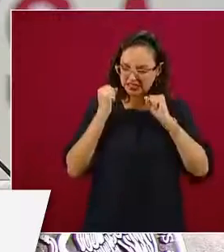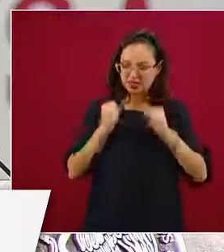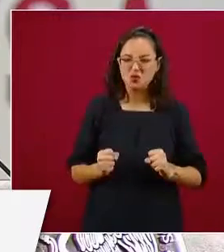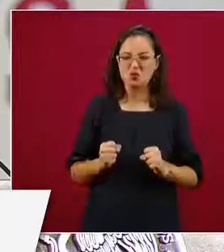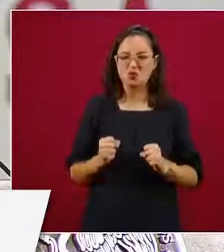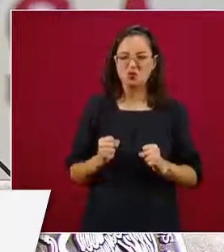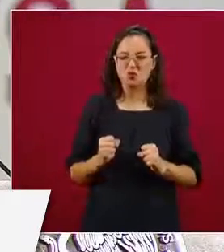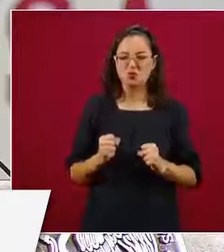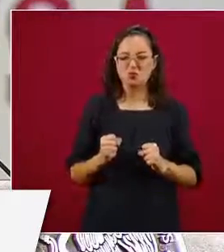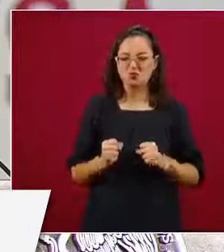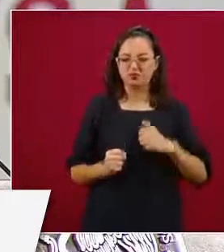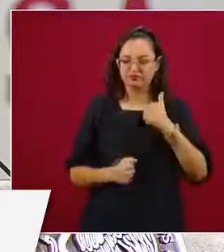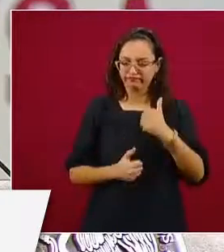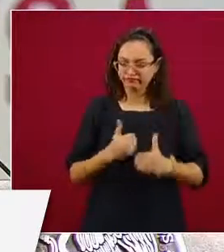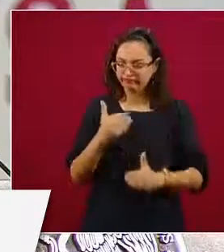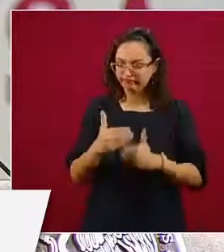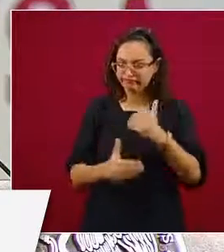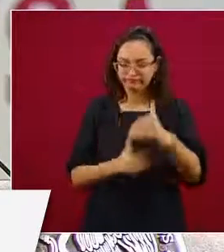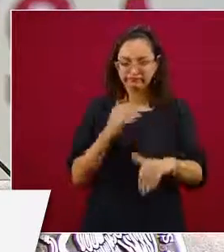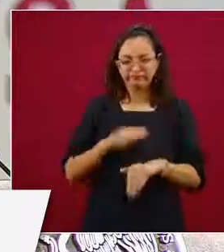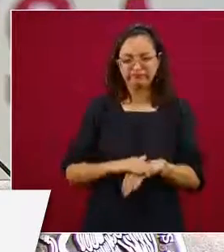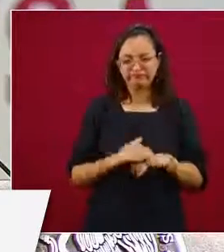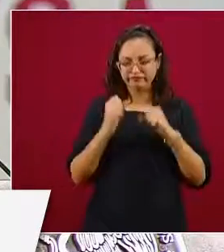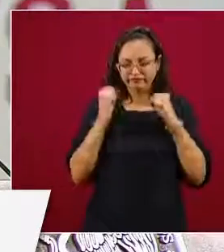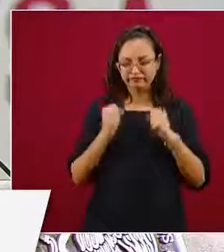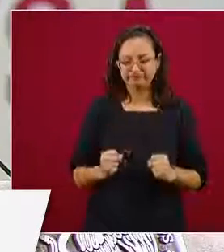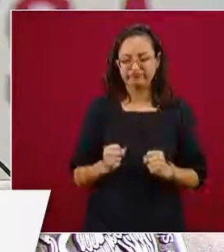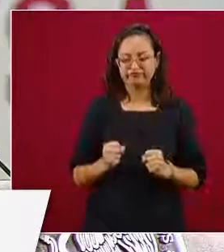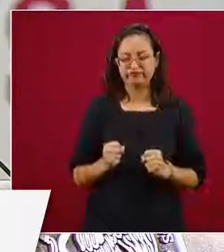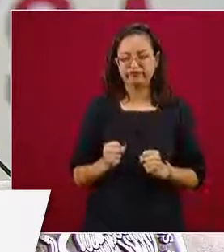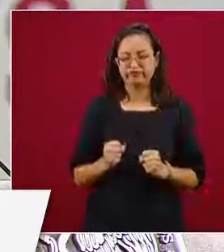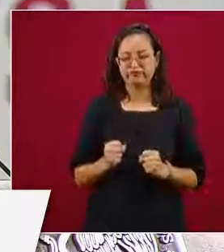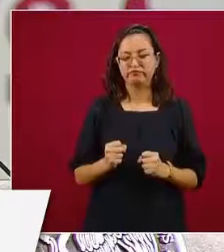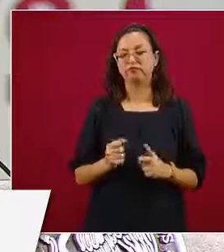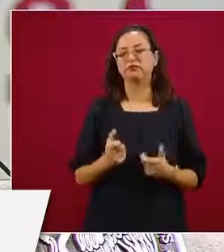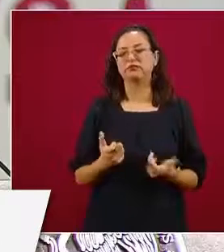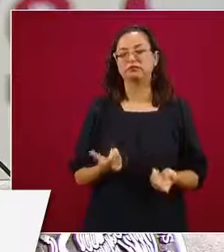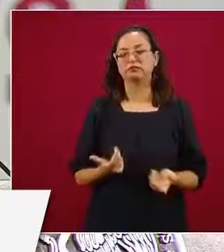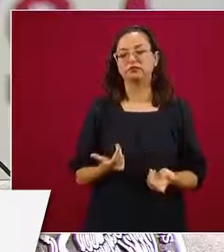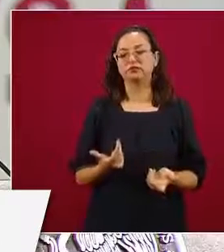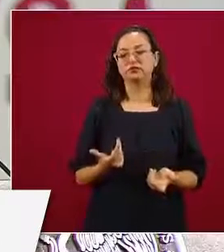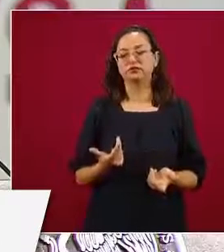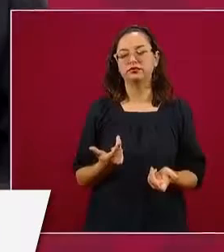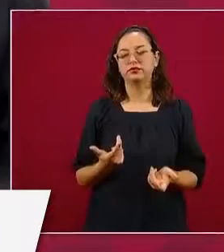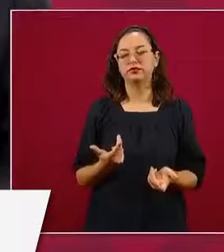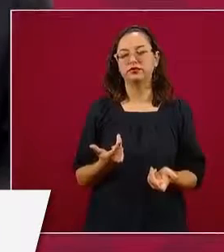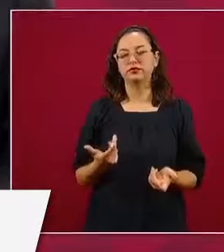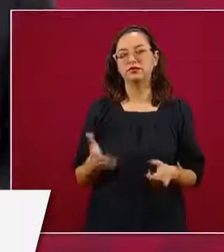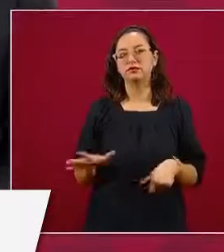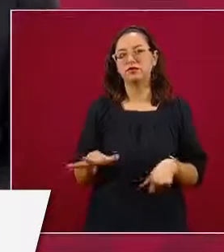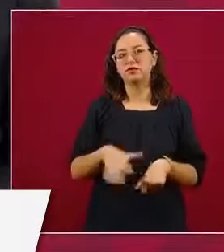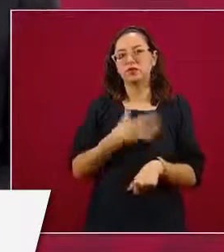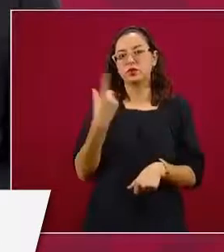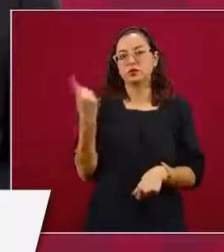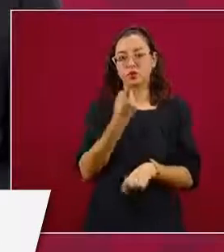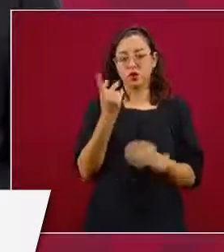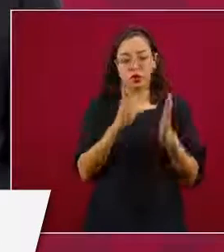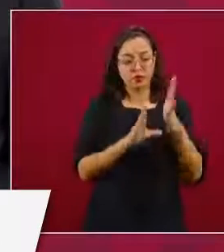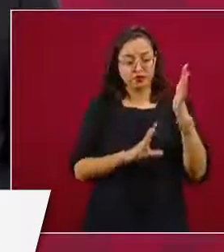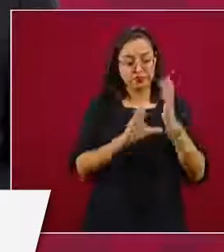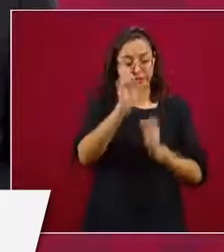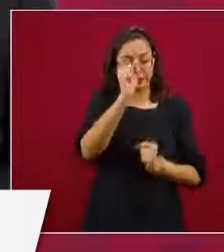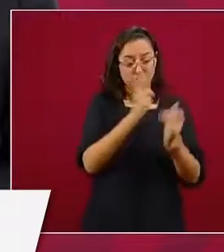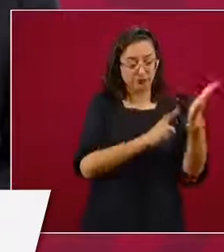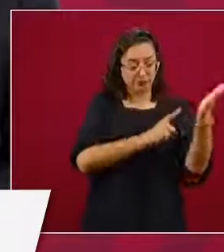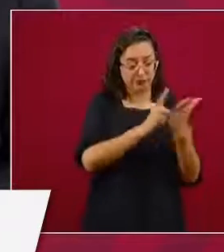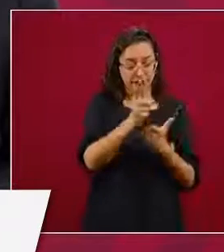Y así va a ir en la nueva iniciativa, porque hay derechos consagrados en la Constitución